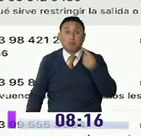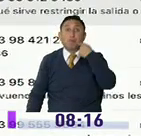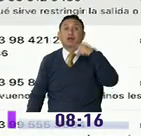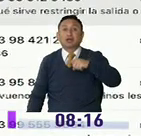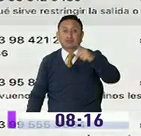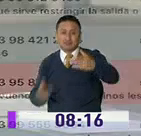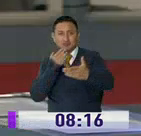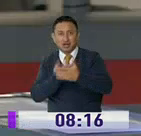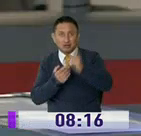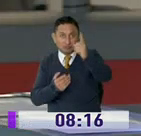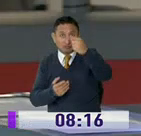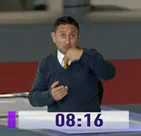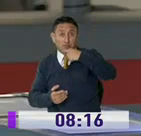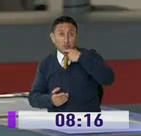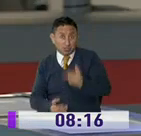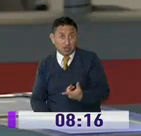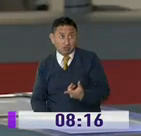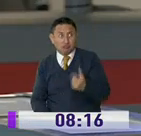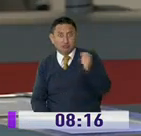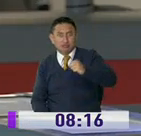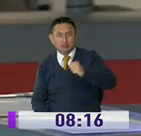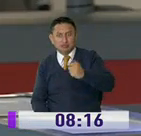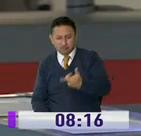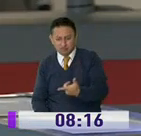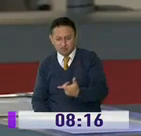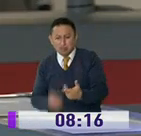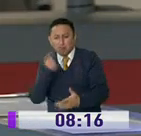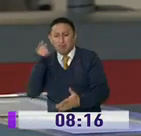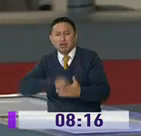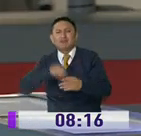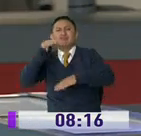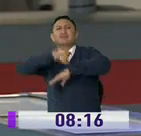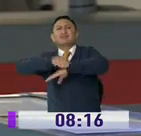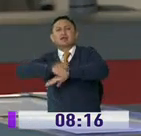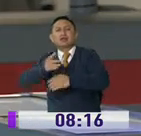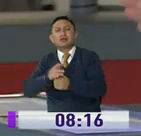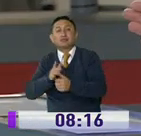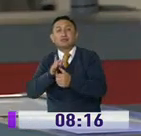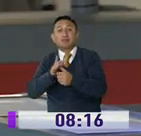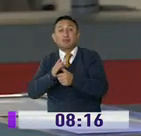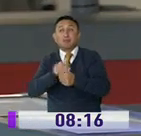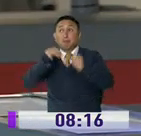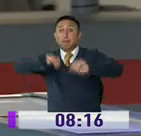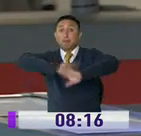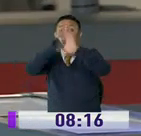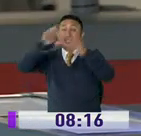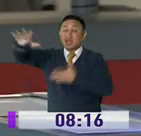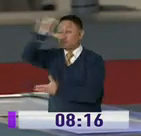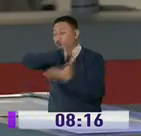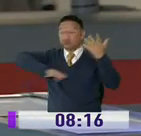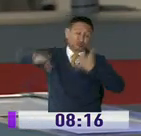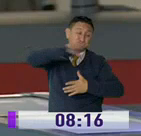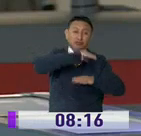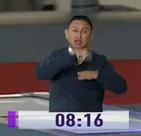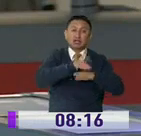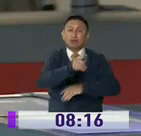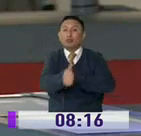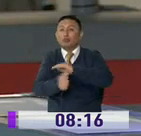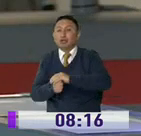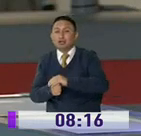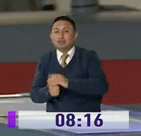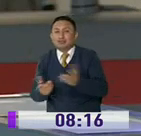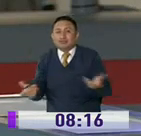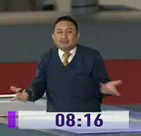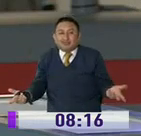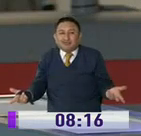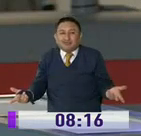verdad, gracias, vecinos. La verdad es que es eso, ¿no? ¿De qué sirve si en la mañana el caos y en la tarde todo el mundo guardadito? O sea,